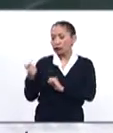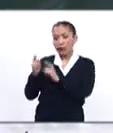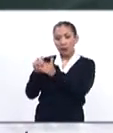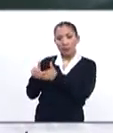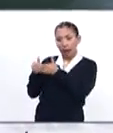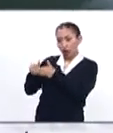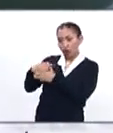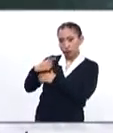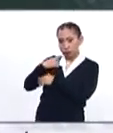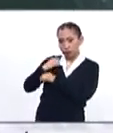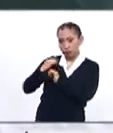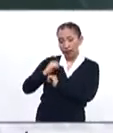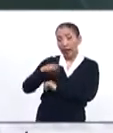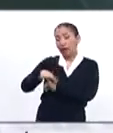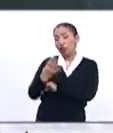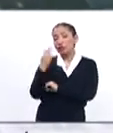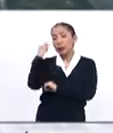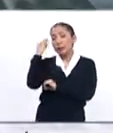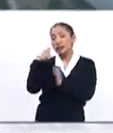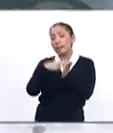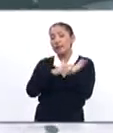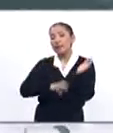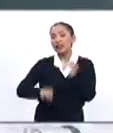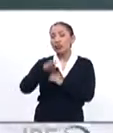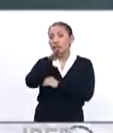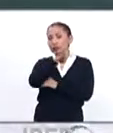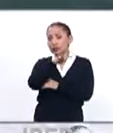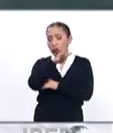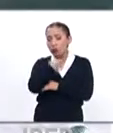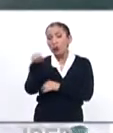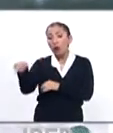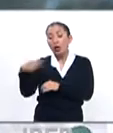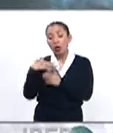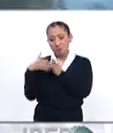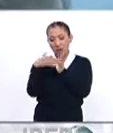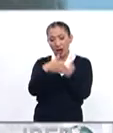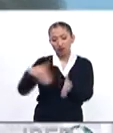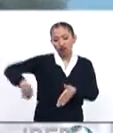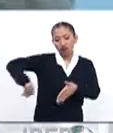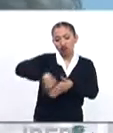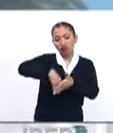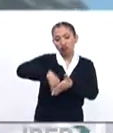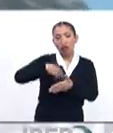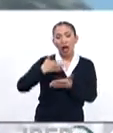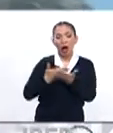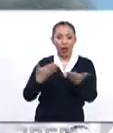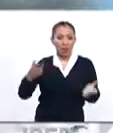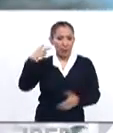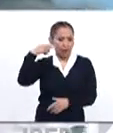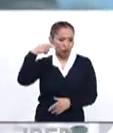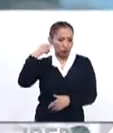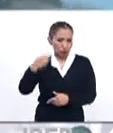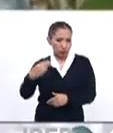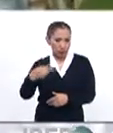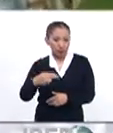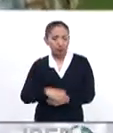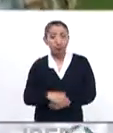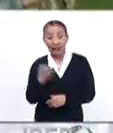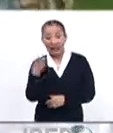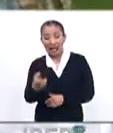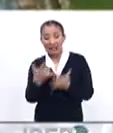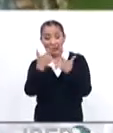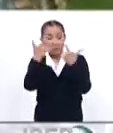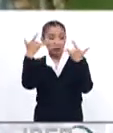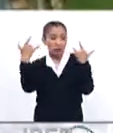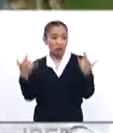embarcaciones. Fue el 14 de marzo de 1519 cuando los navíos desembarcaron en el actual estado de Veracruz. Este